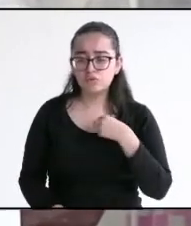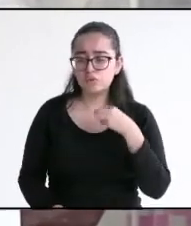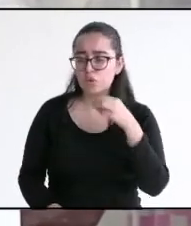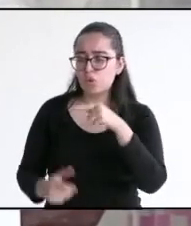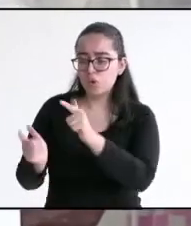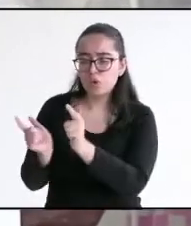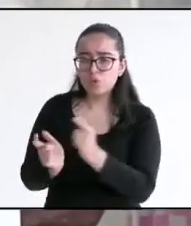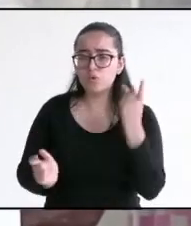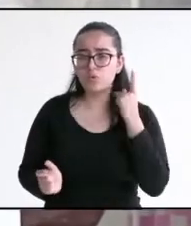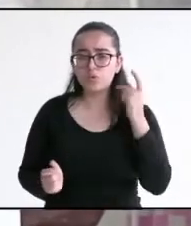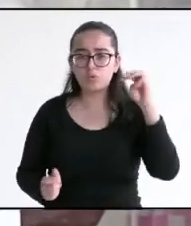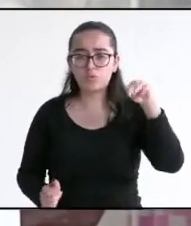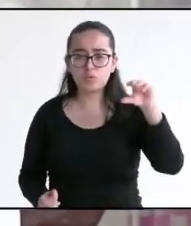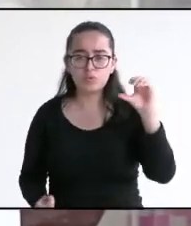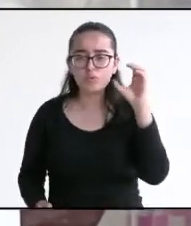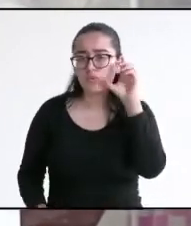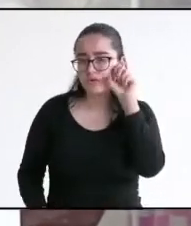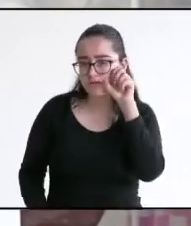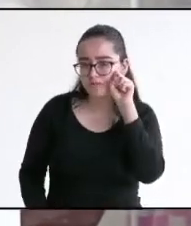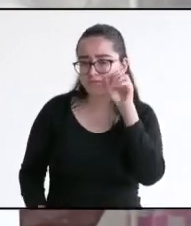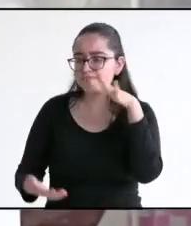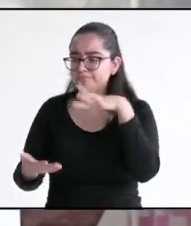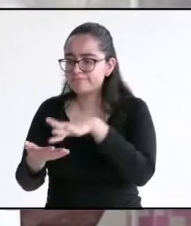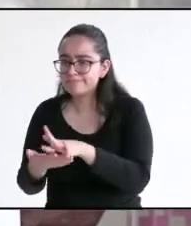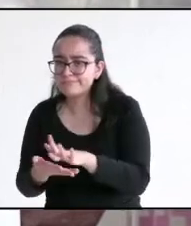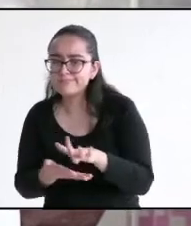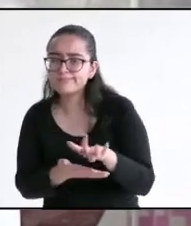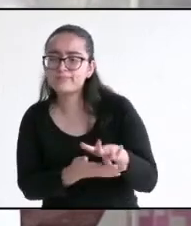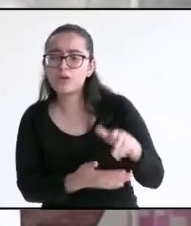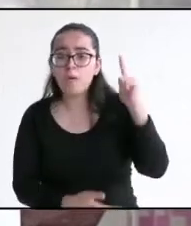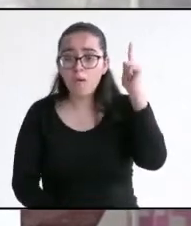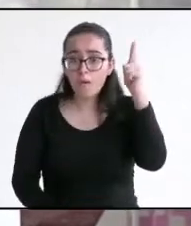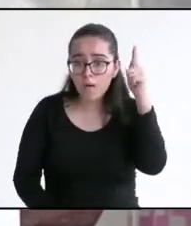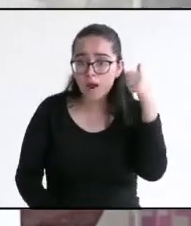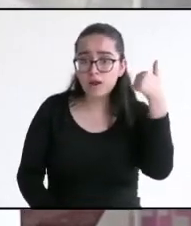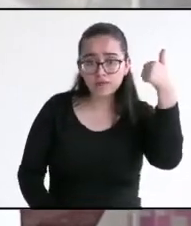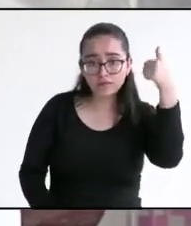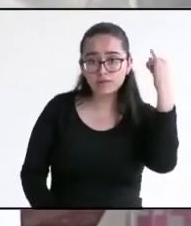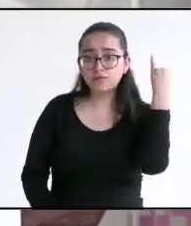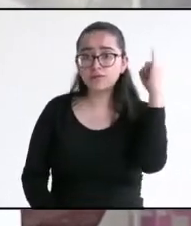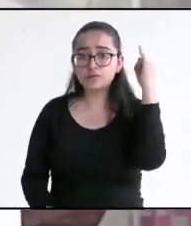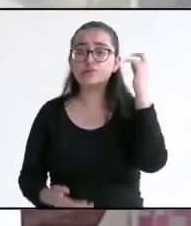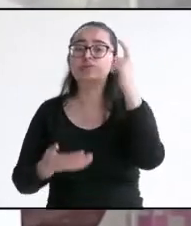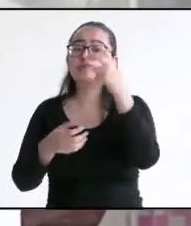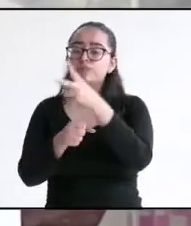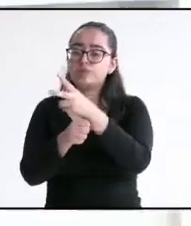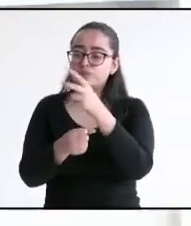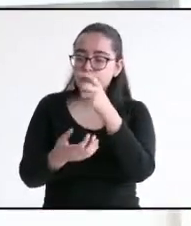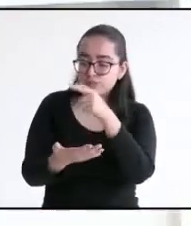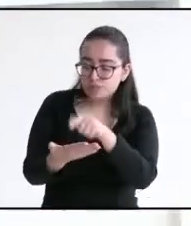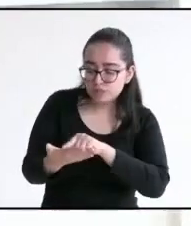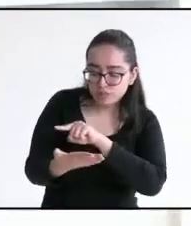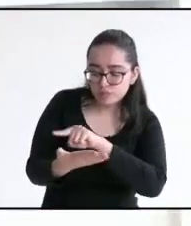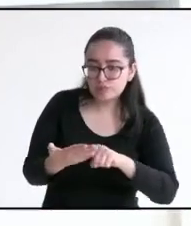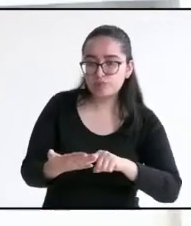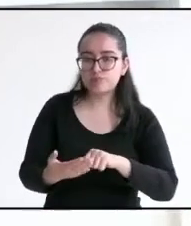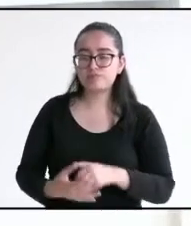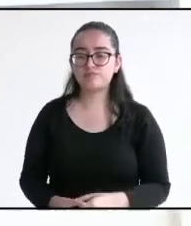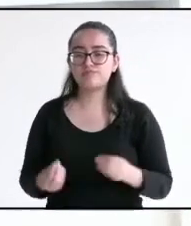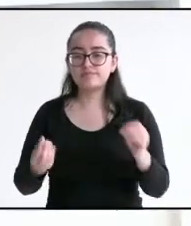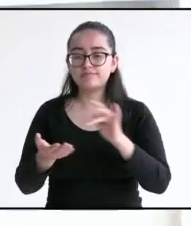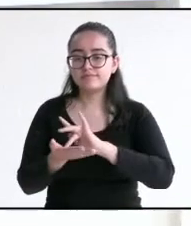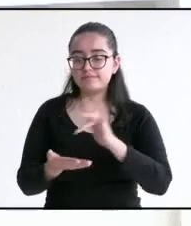estamos encauzando para el desarrollo municipal. Espero que nos acompañes este 6 de julio votando por la opción. Muchas gracias,